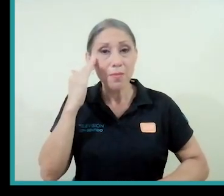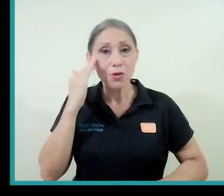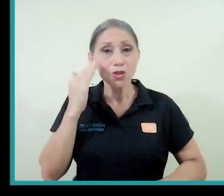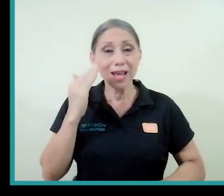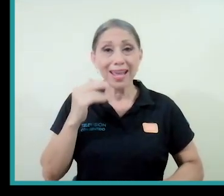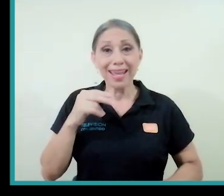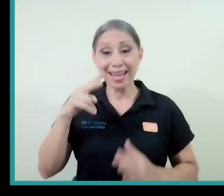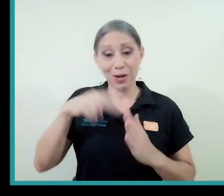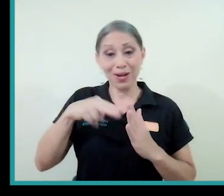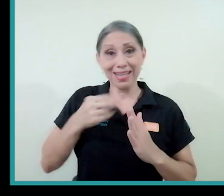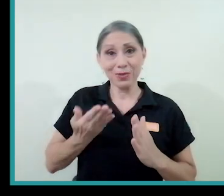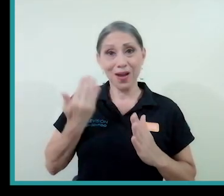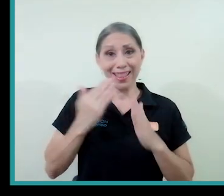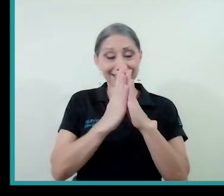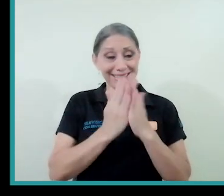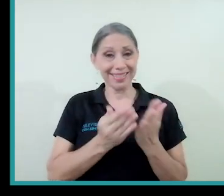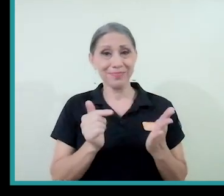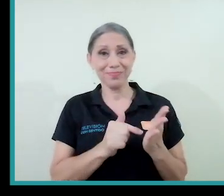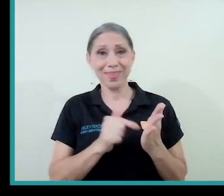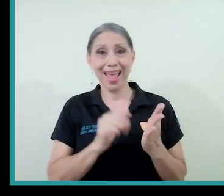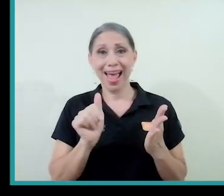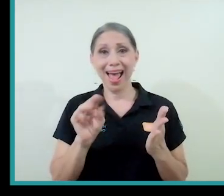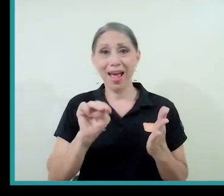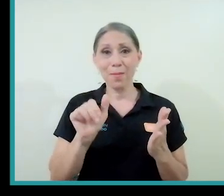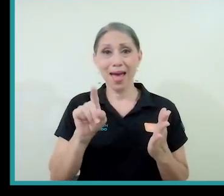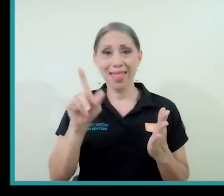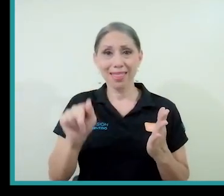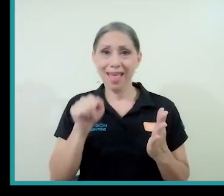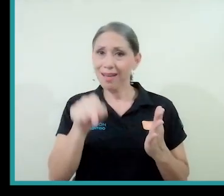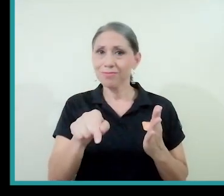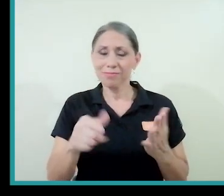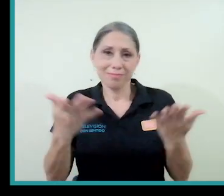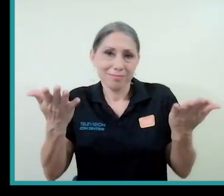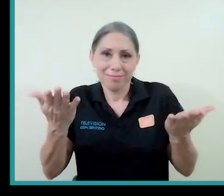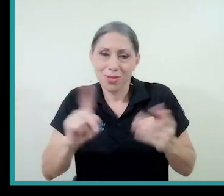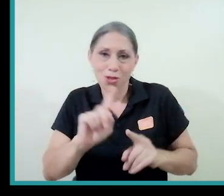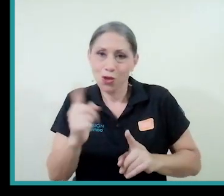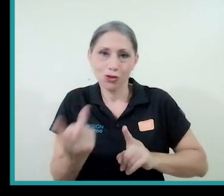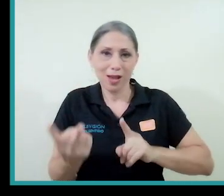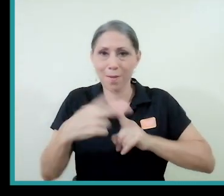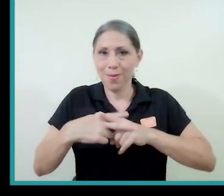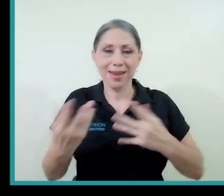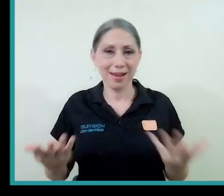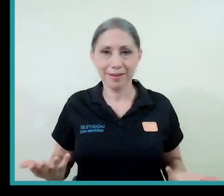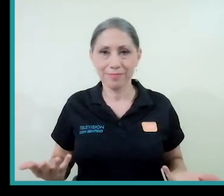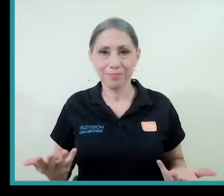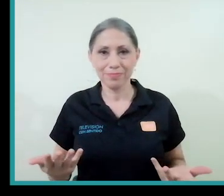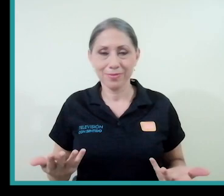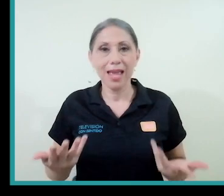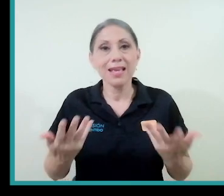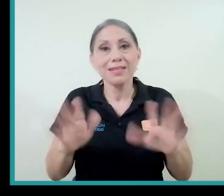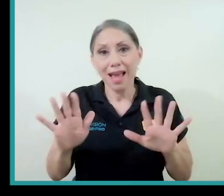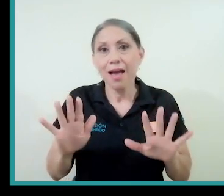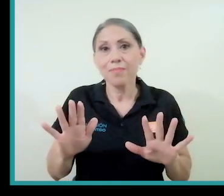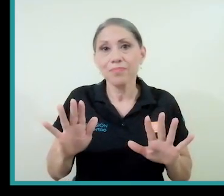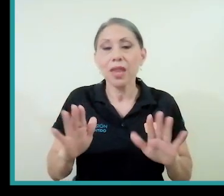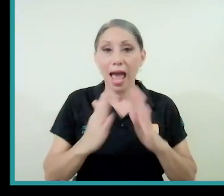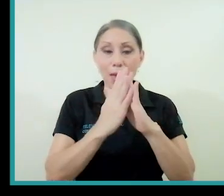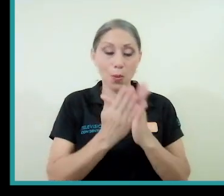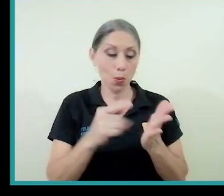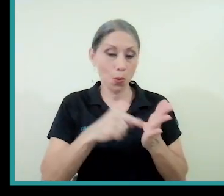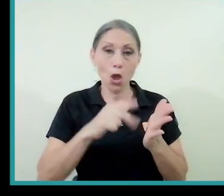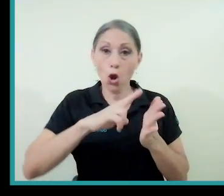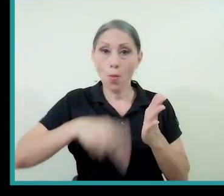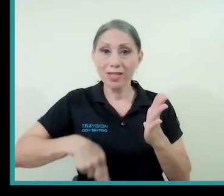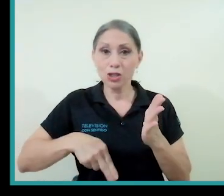que ese texto que leyó Amanda, por supuesto que no se aplica, tenemos la